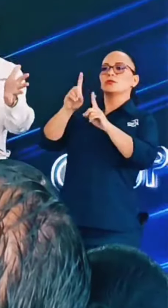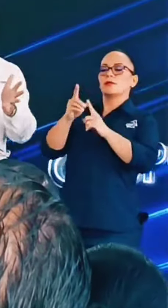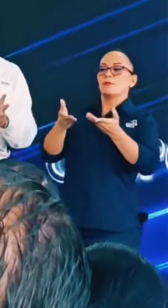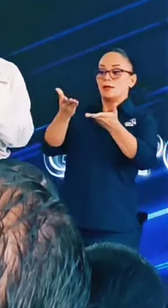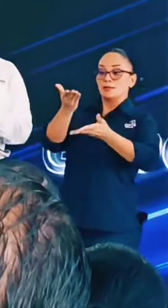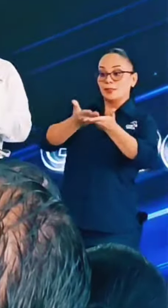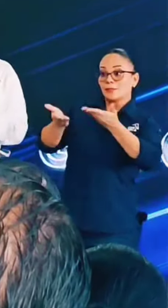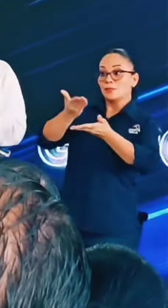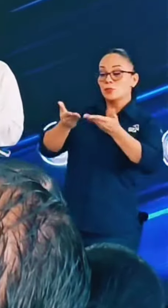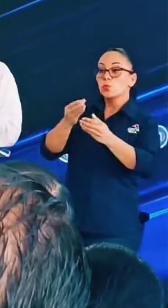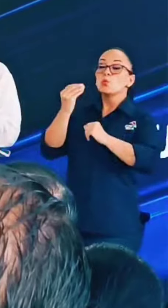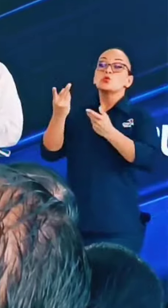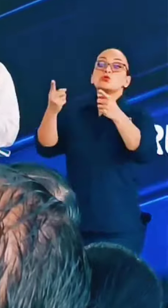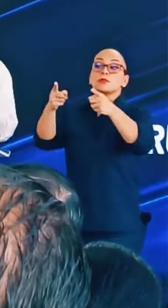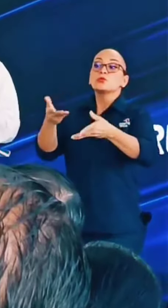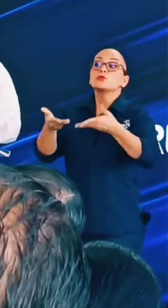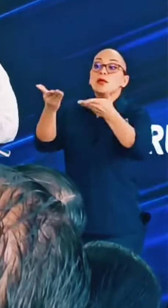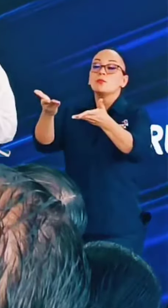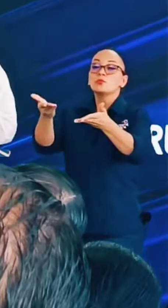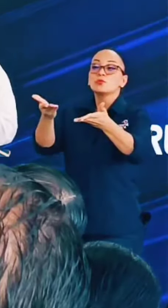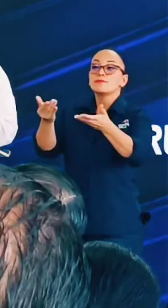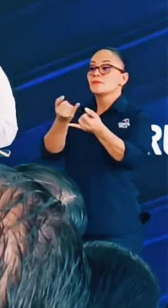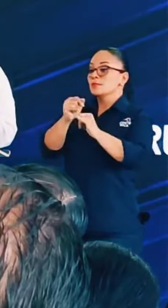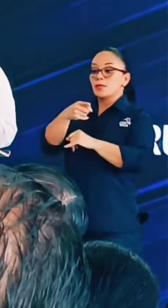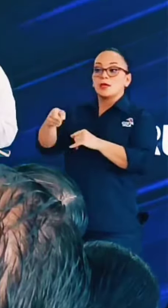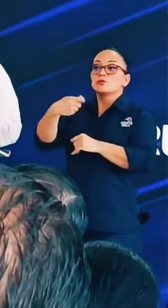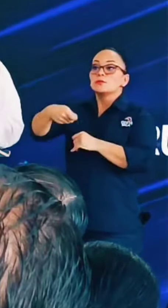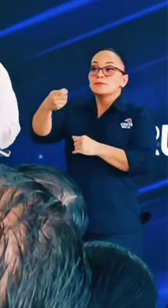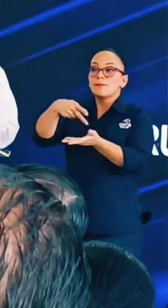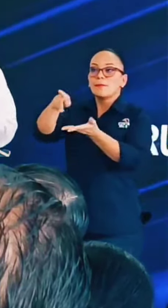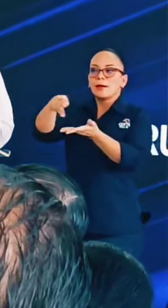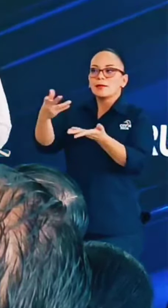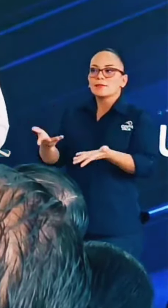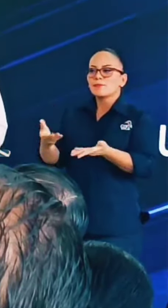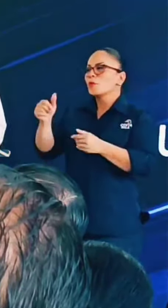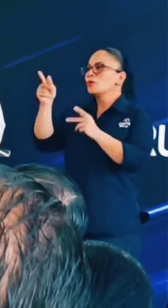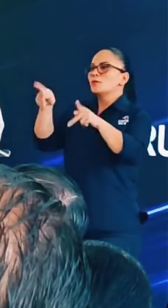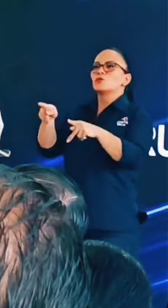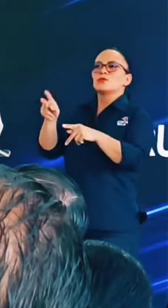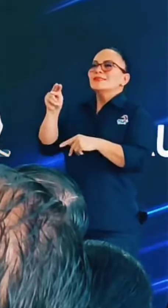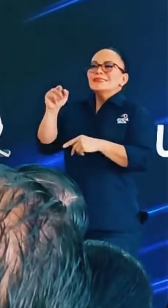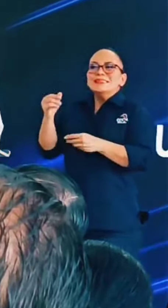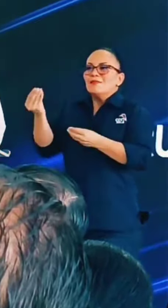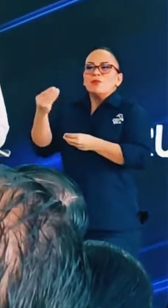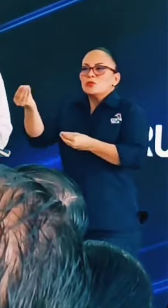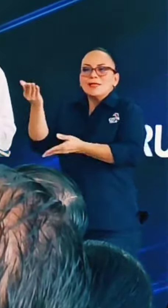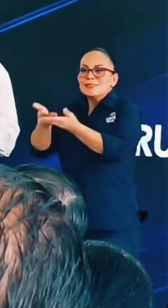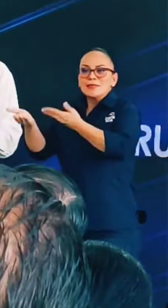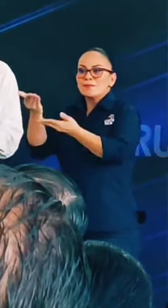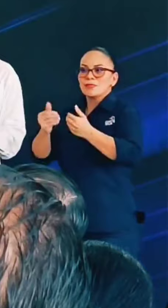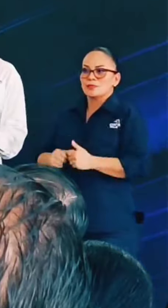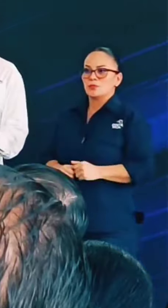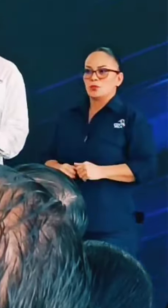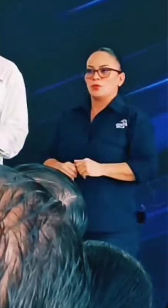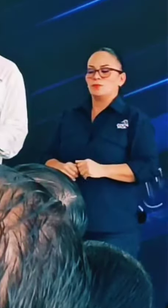dar servicios porque en muchos casos se los damos sin que ellos contribuyan. A otros ni siquiera le vamos a dar el servicio.